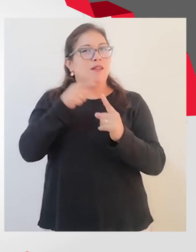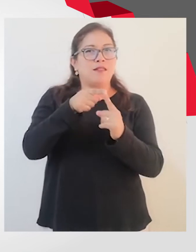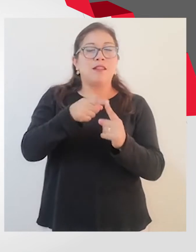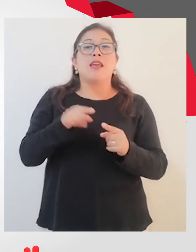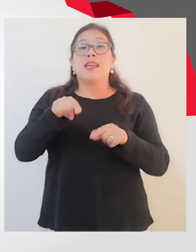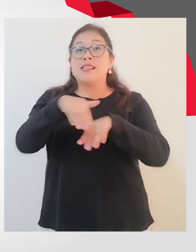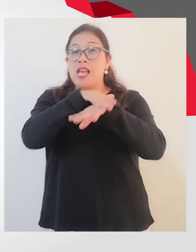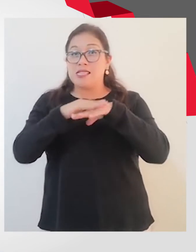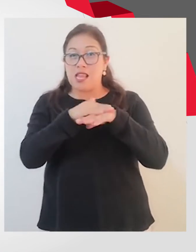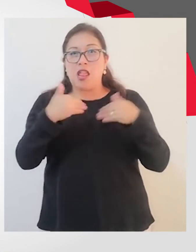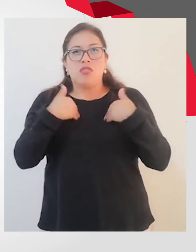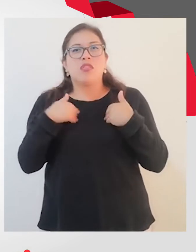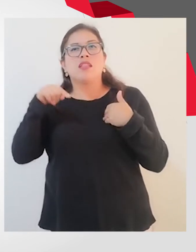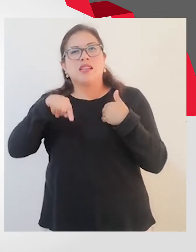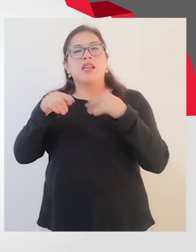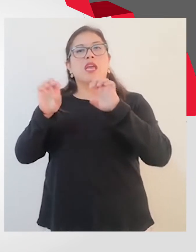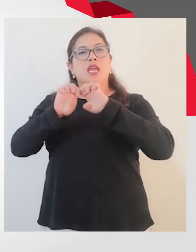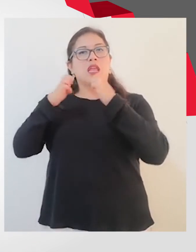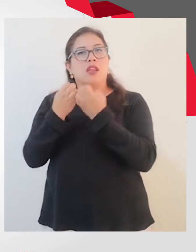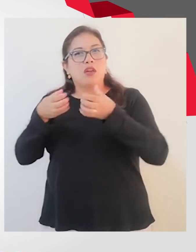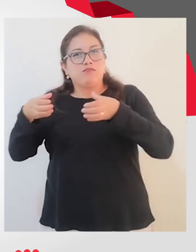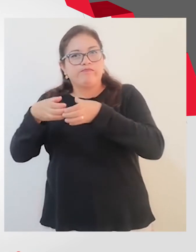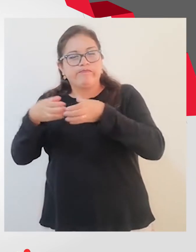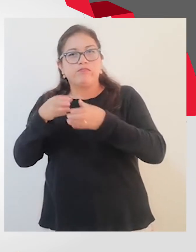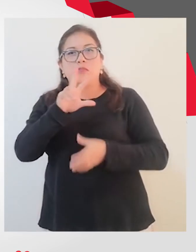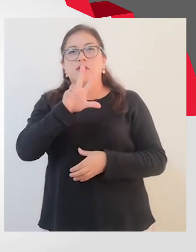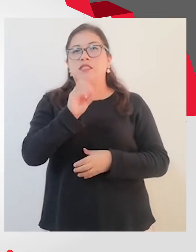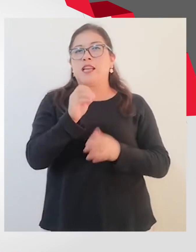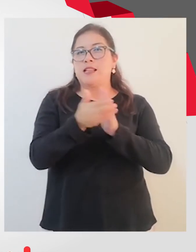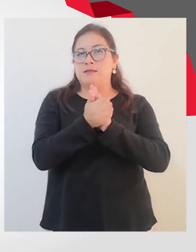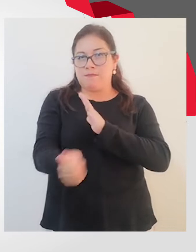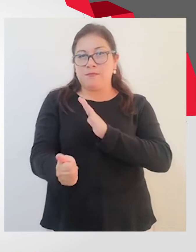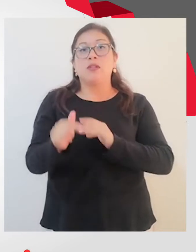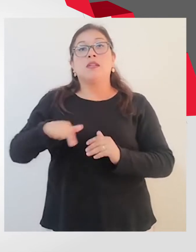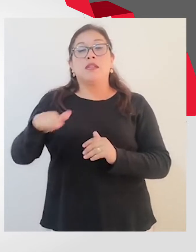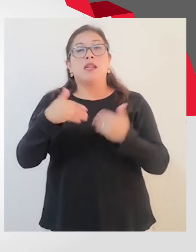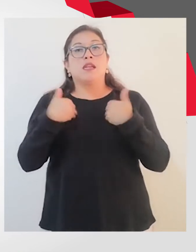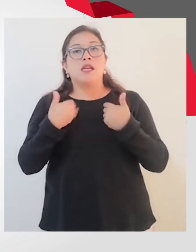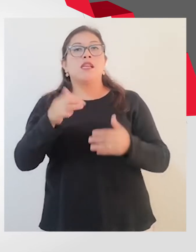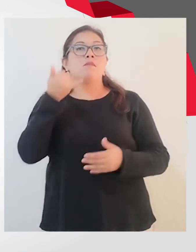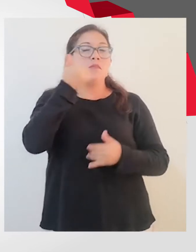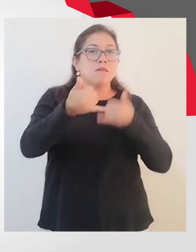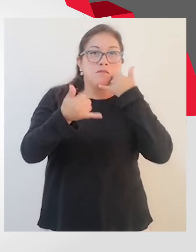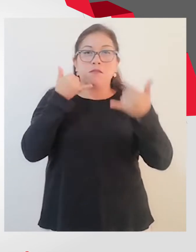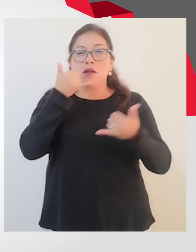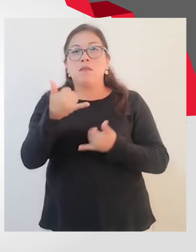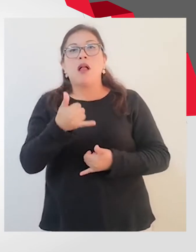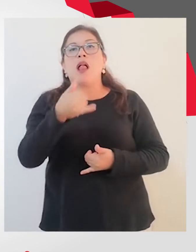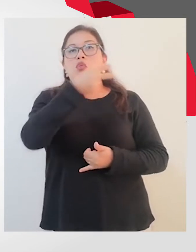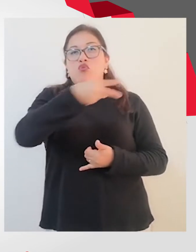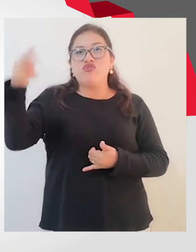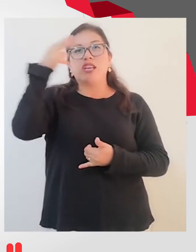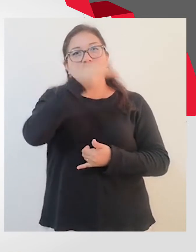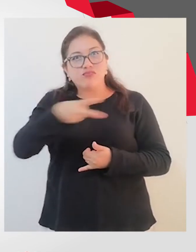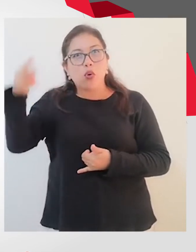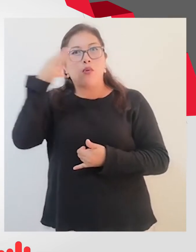En esta estrategia tenemos un grupo de 30 especialistas que realizan llamadas quincenales a más de